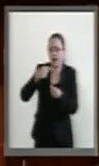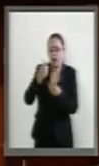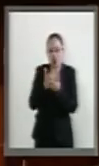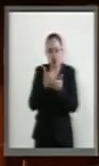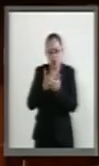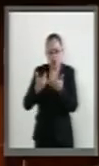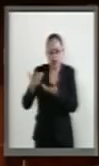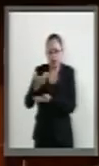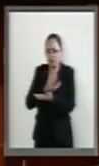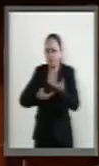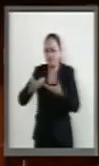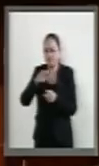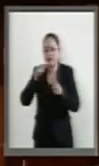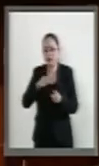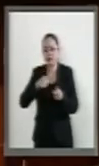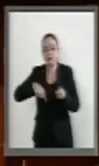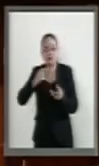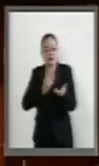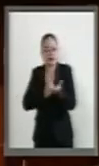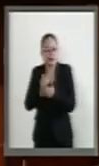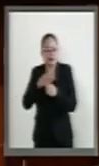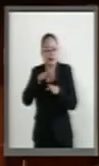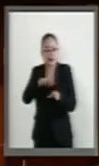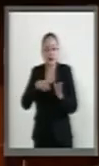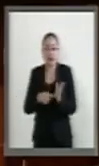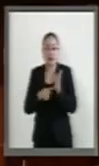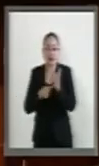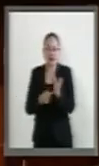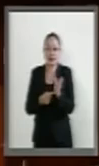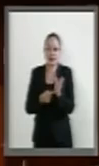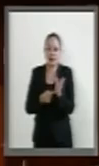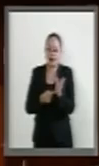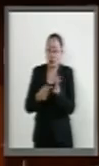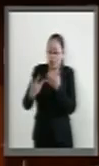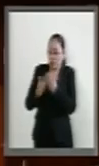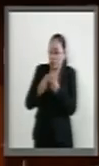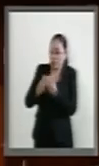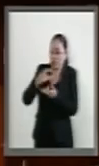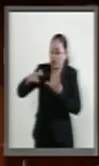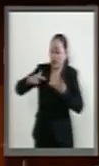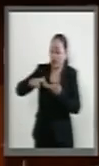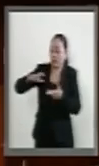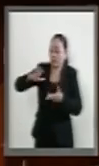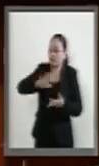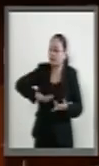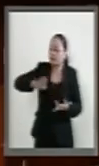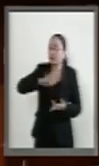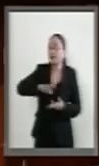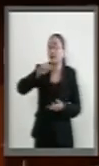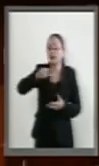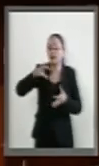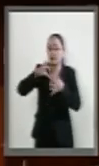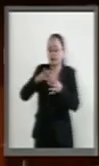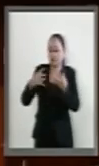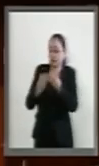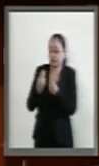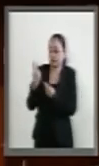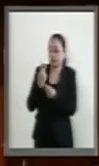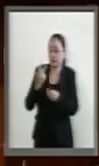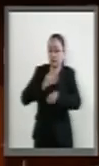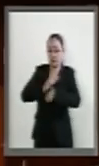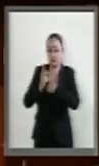buscando de manera decidida acercarnos como región, la Alianza del Pacífico, con esos dos